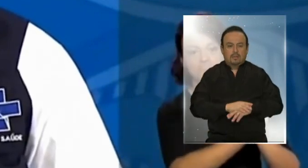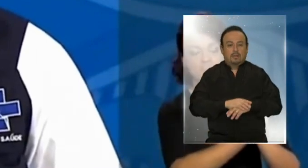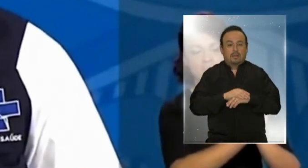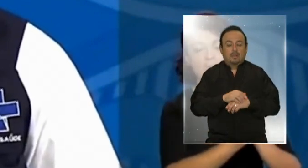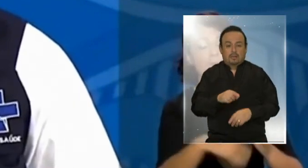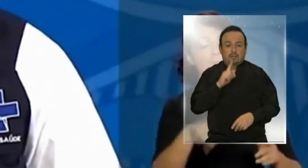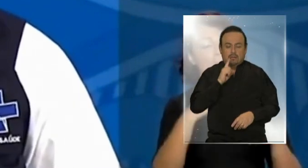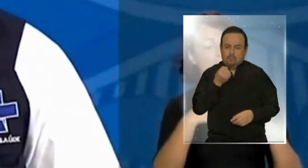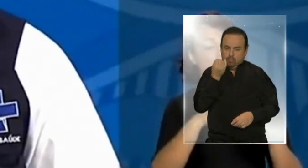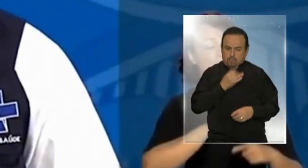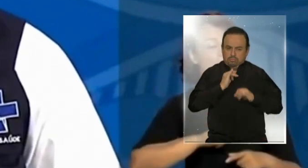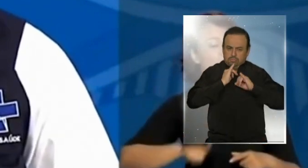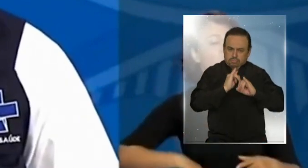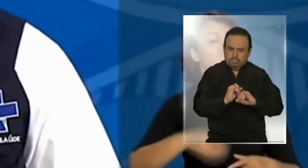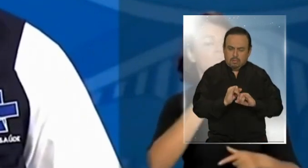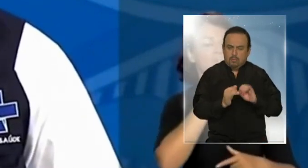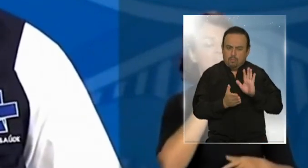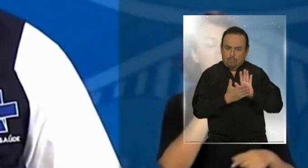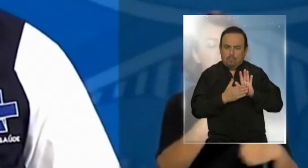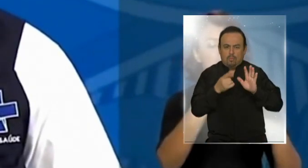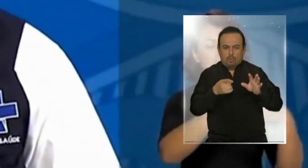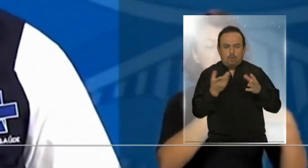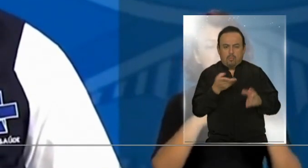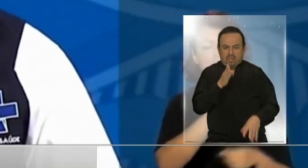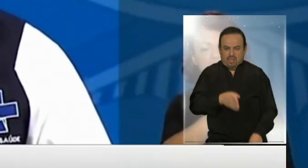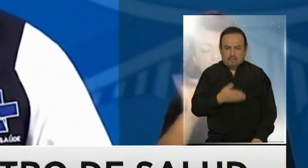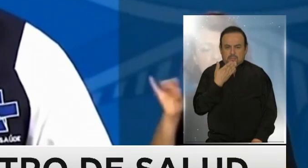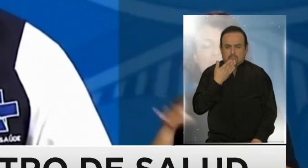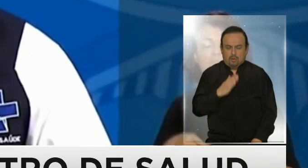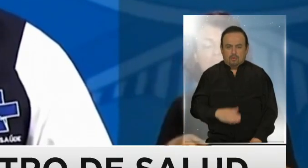números e indicadores para proponer sus medidas.